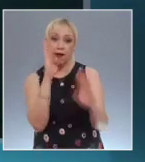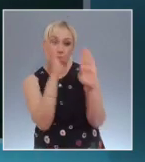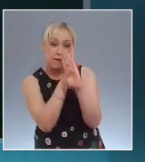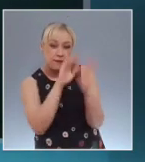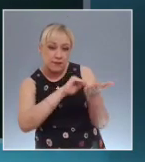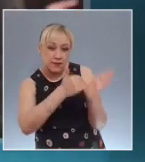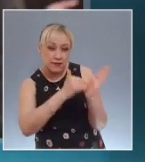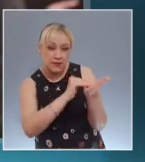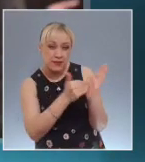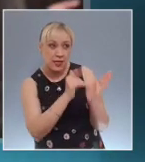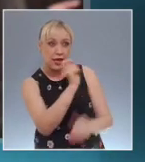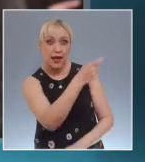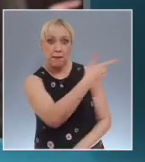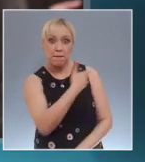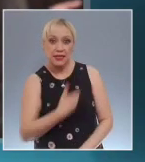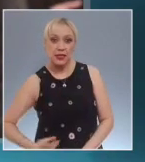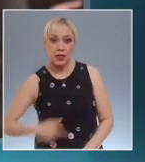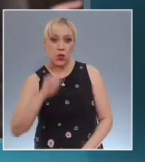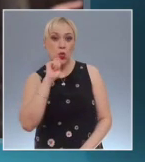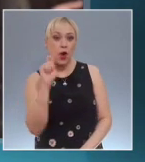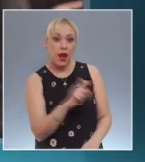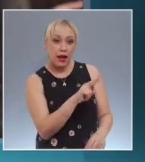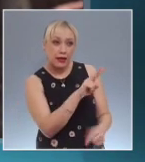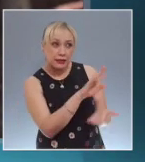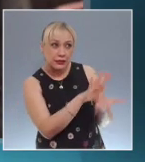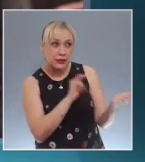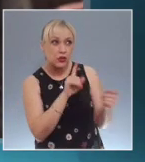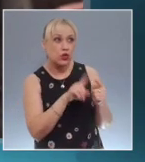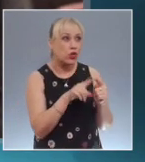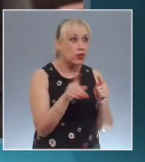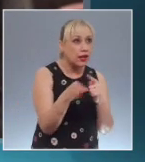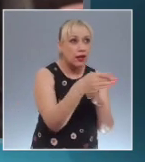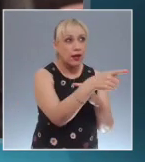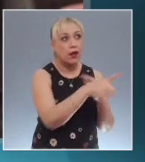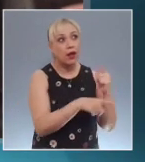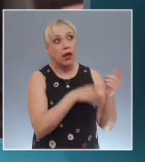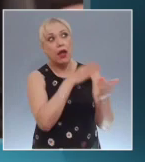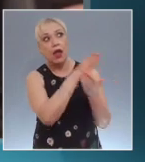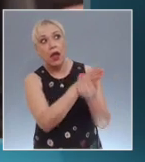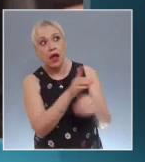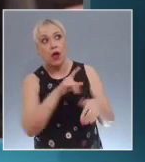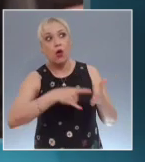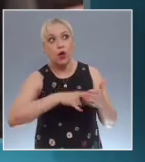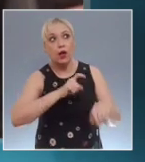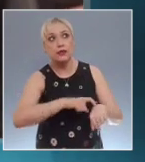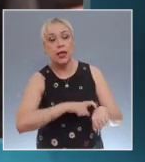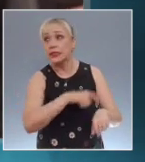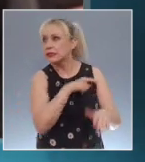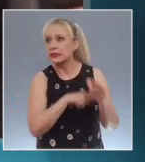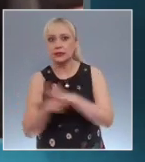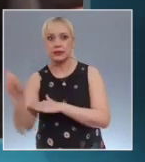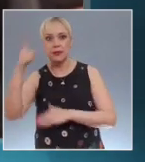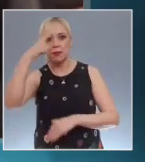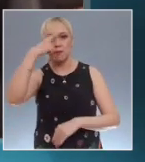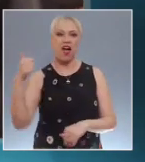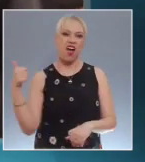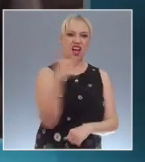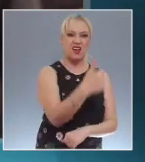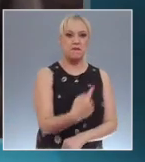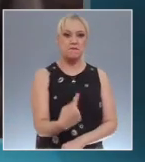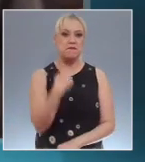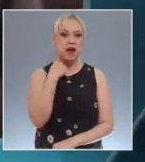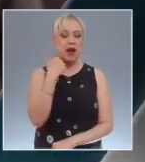para atentar contra su vida. A su vez, compartía datos de inteligencia con los servicios secretos rusos para planear un ataque